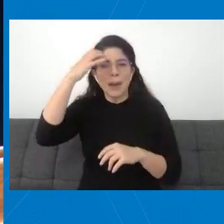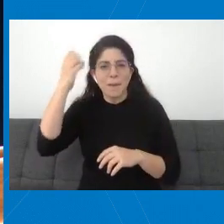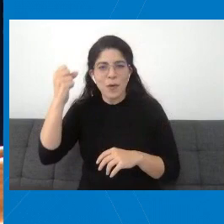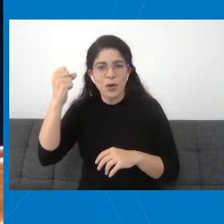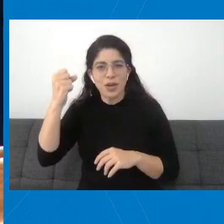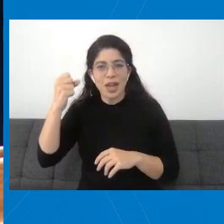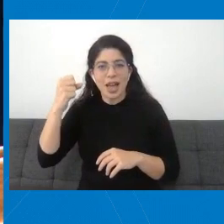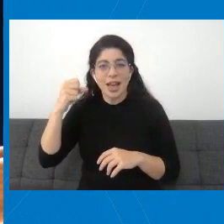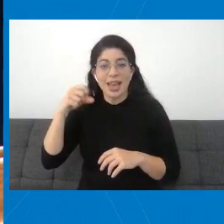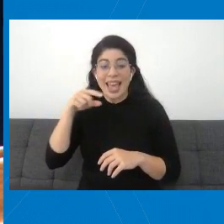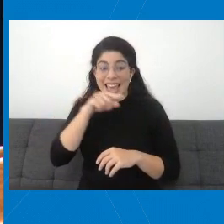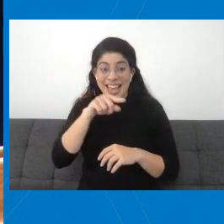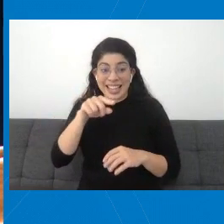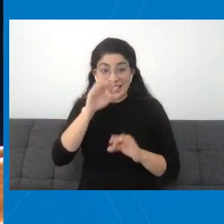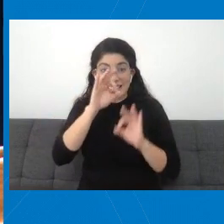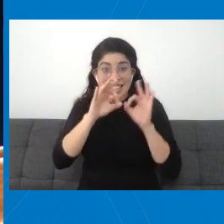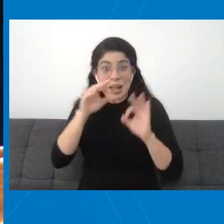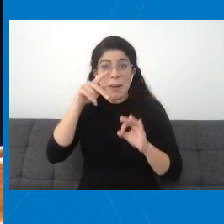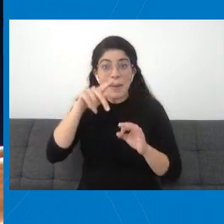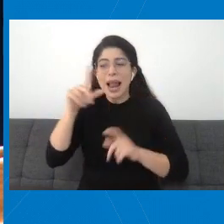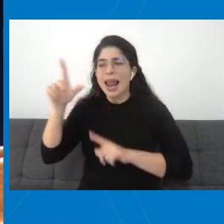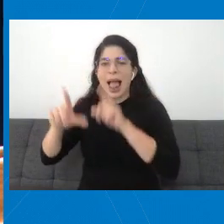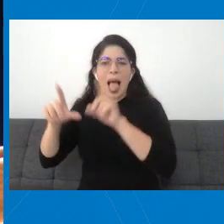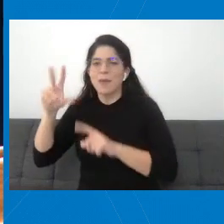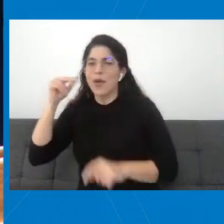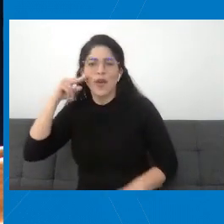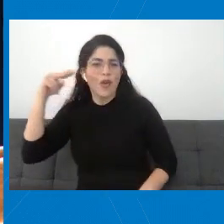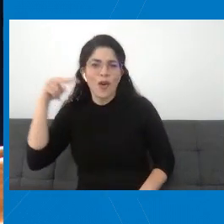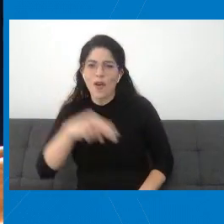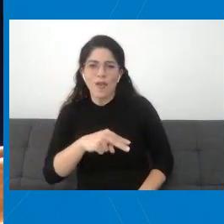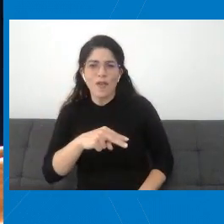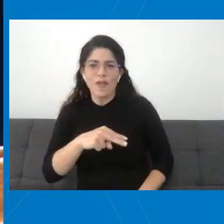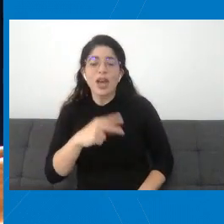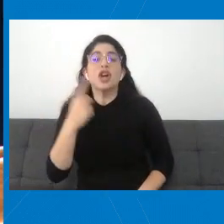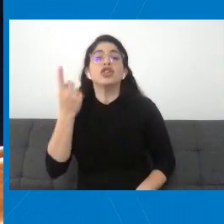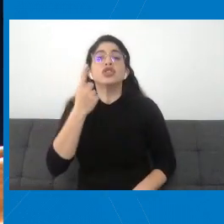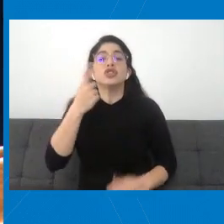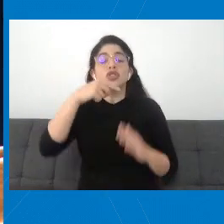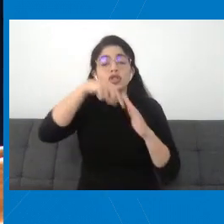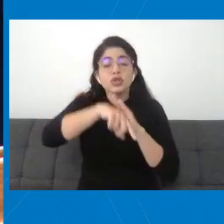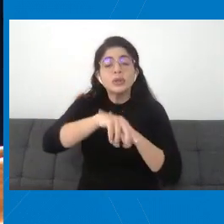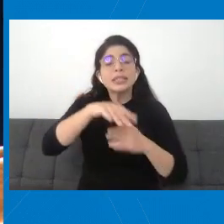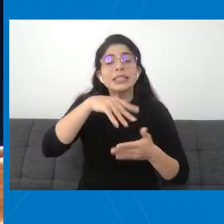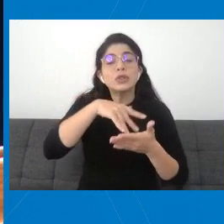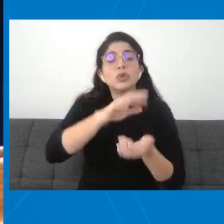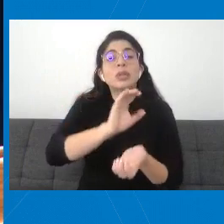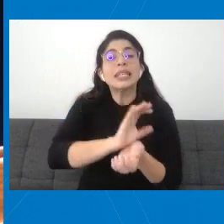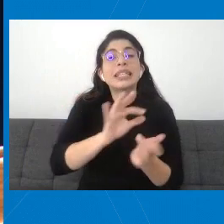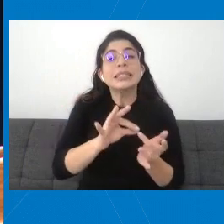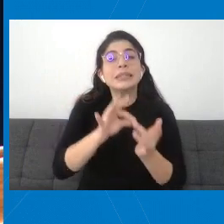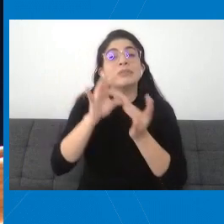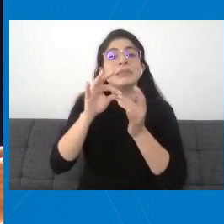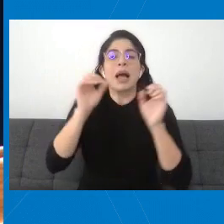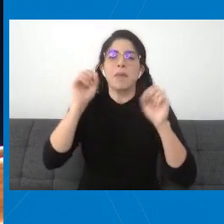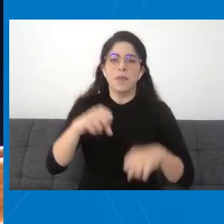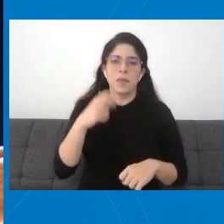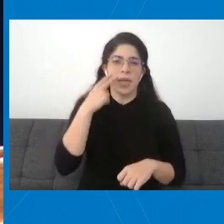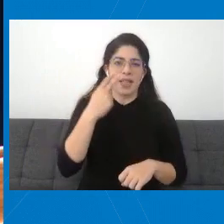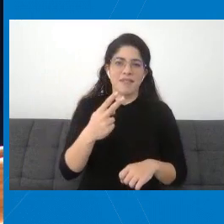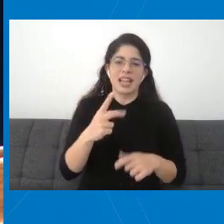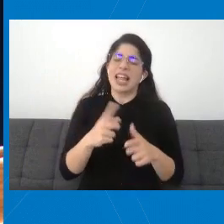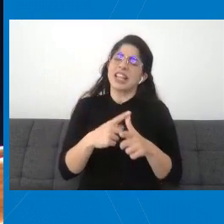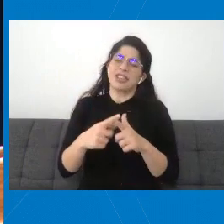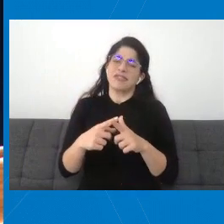no se mide en el laboratorio, sino que solo para estudios clínicos especiales. Entonces, la